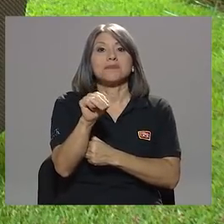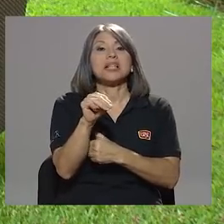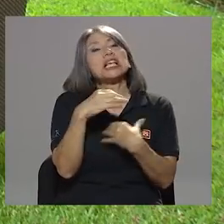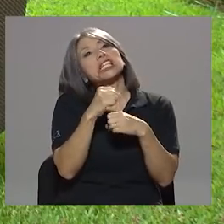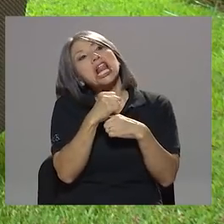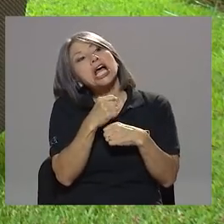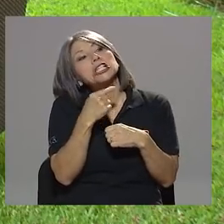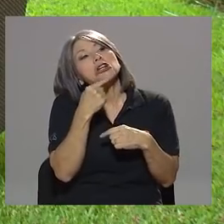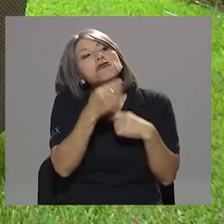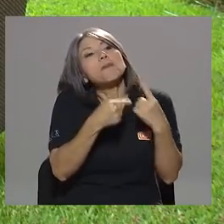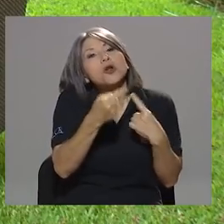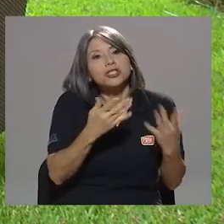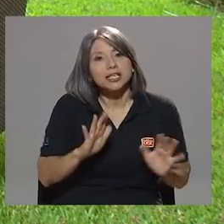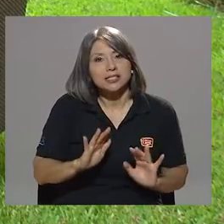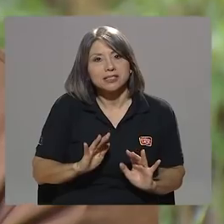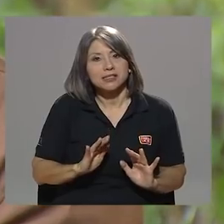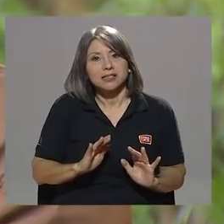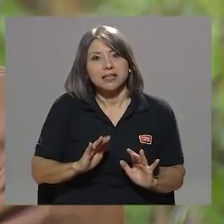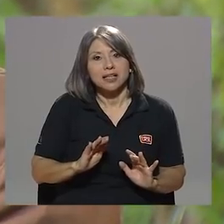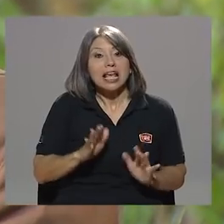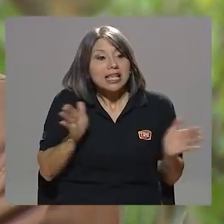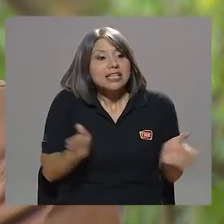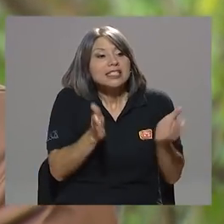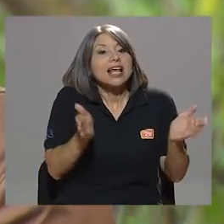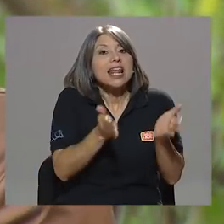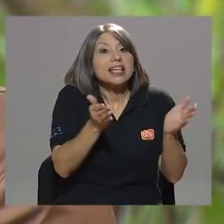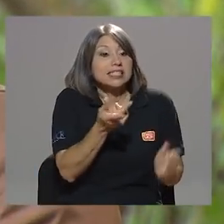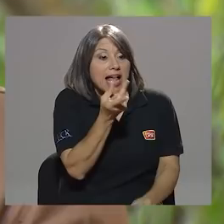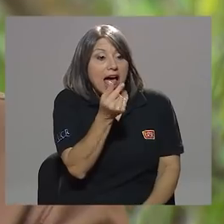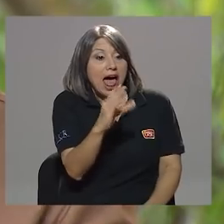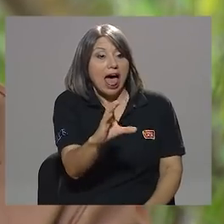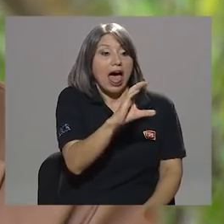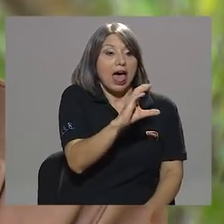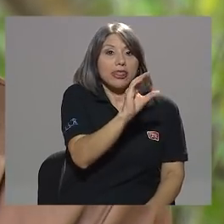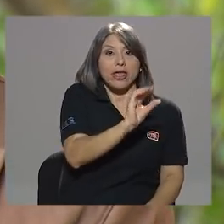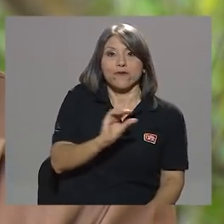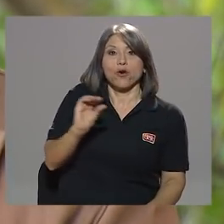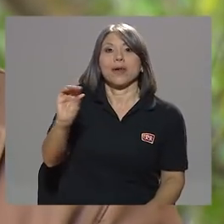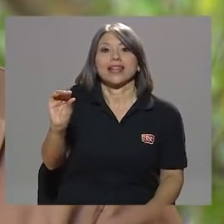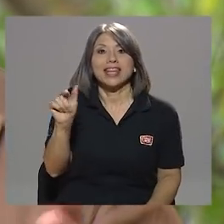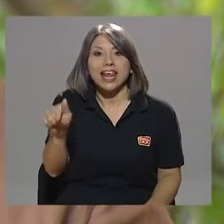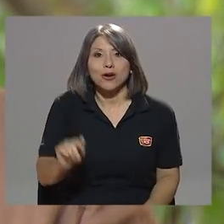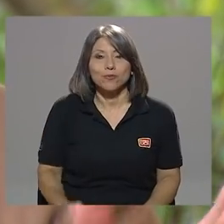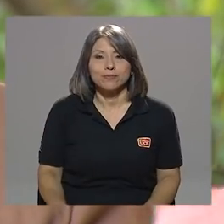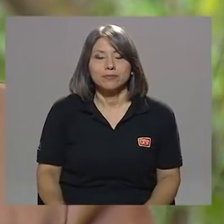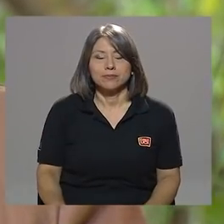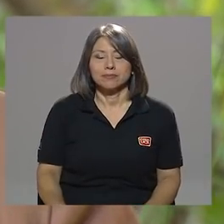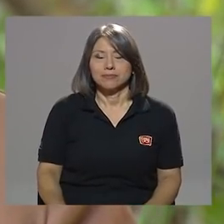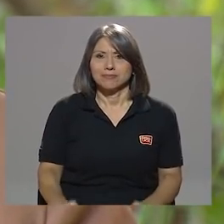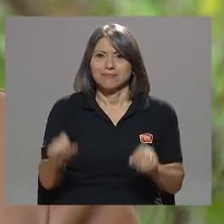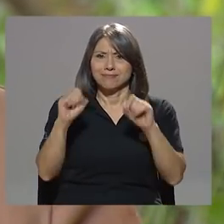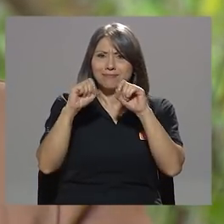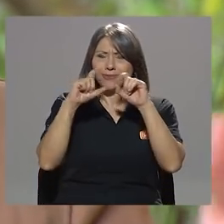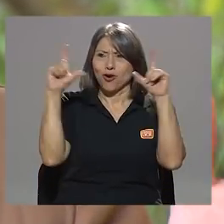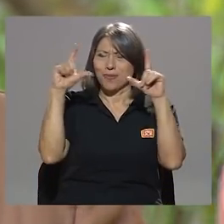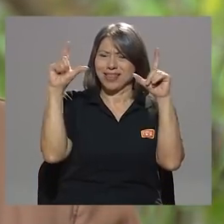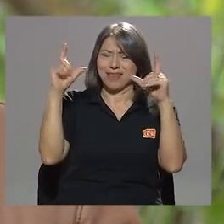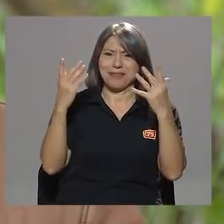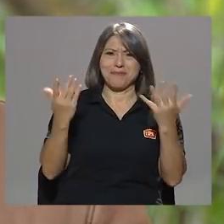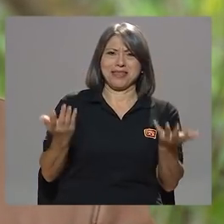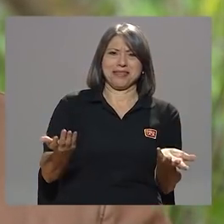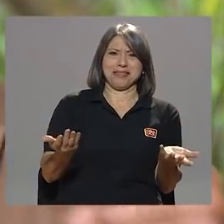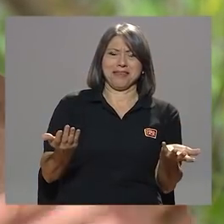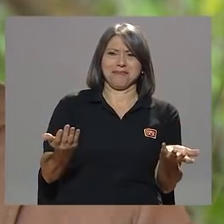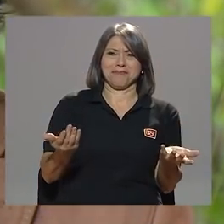y se le insta a devolver dinero. ¿Ah? En esa comisión. Y aparece sorprendentemente 13